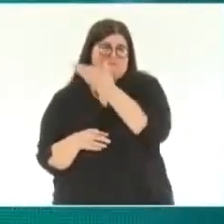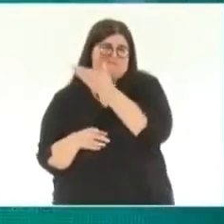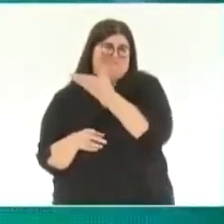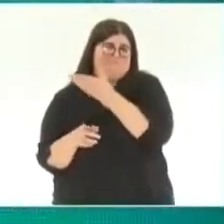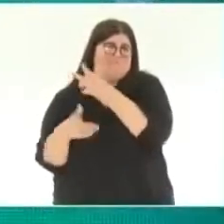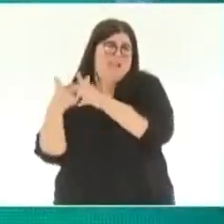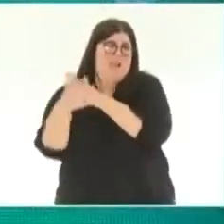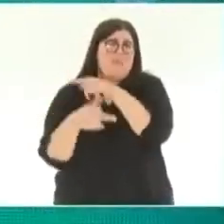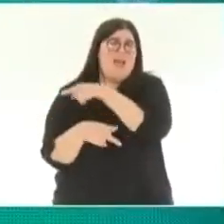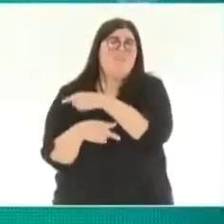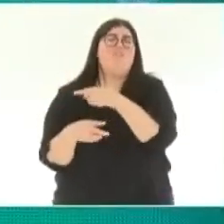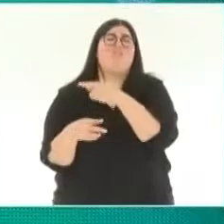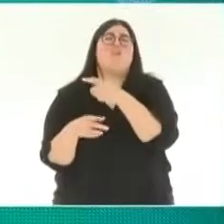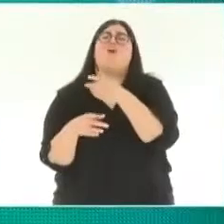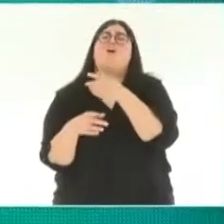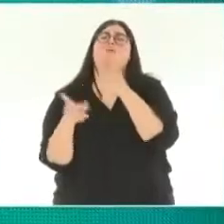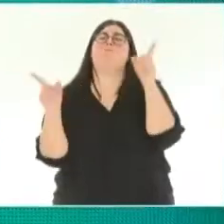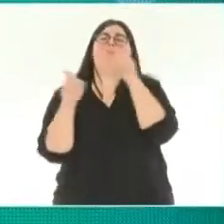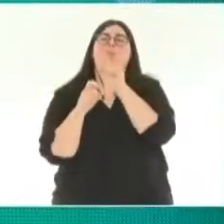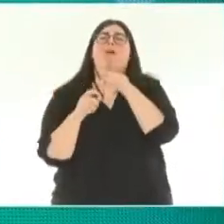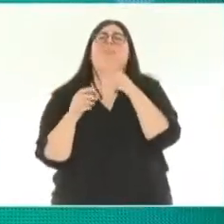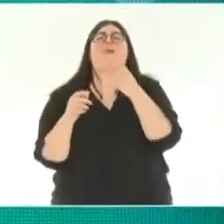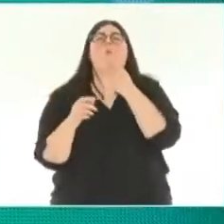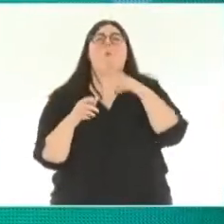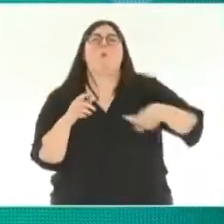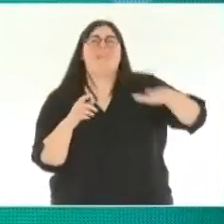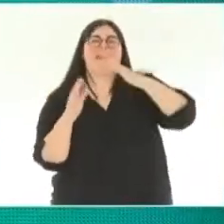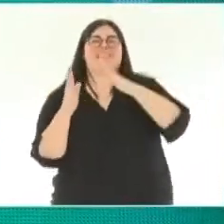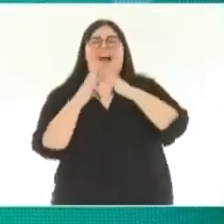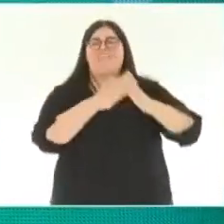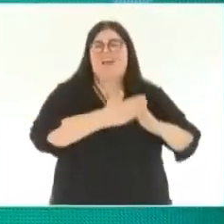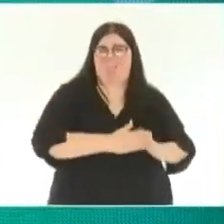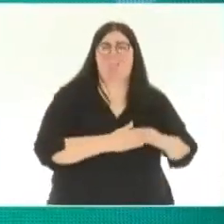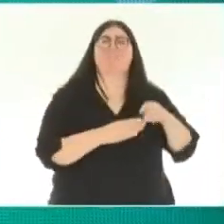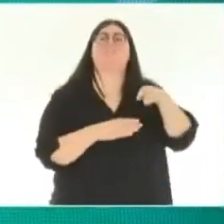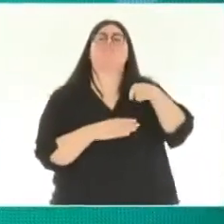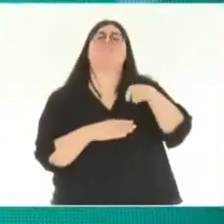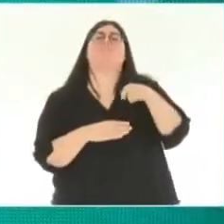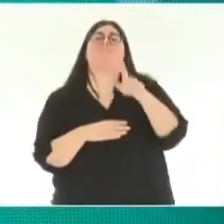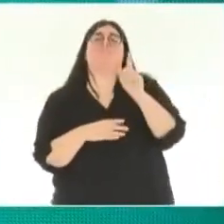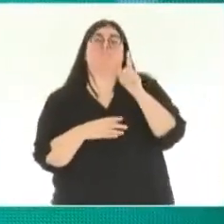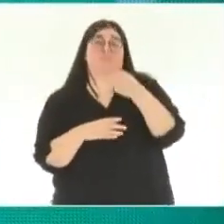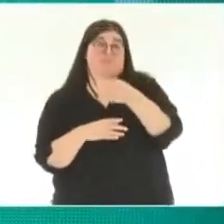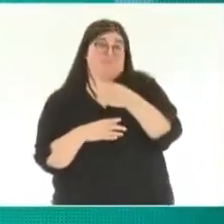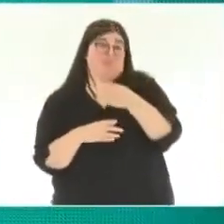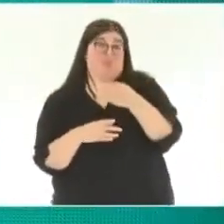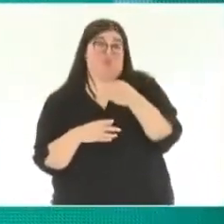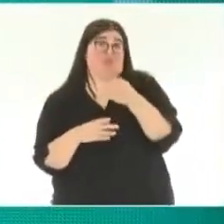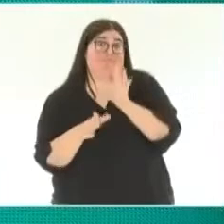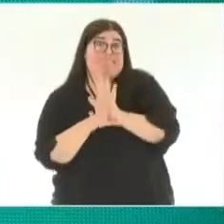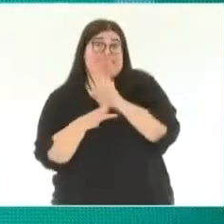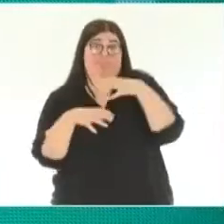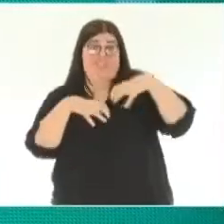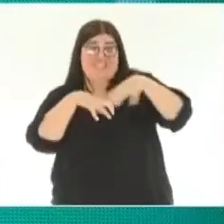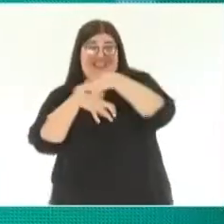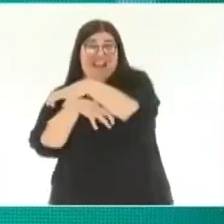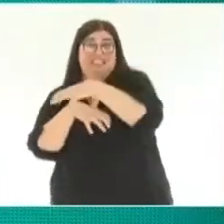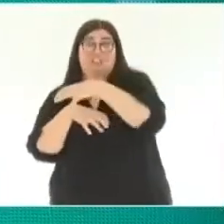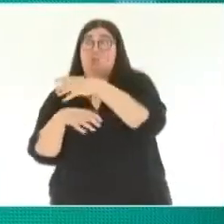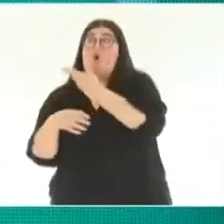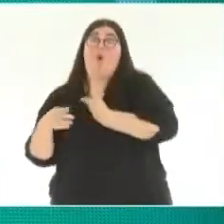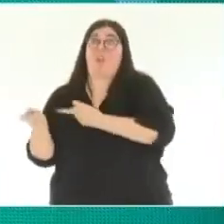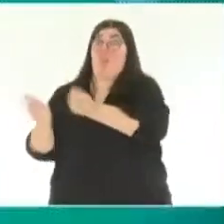problemática que abarcábamos sobre el tema de las casas de Núñez, justamente se produce esto cuando la descentralización es poca